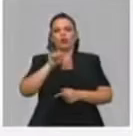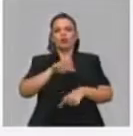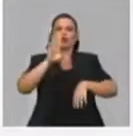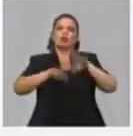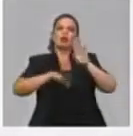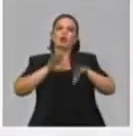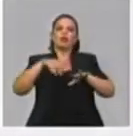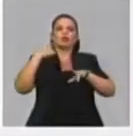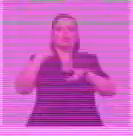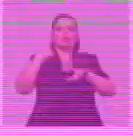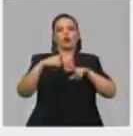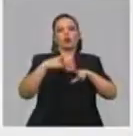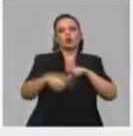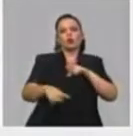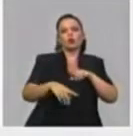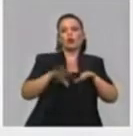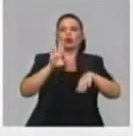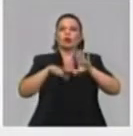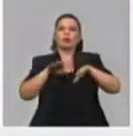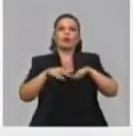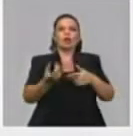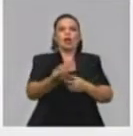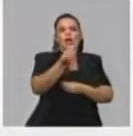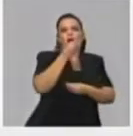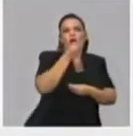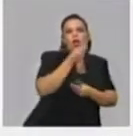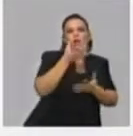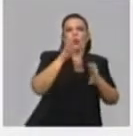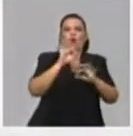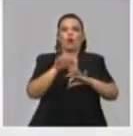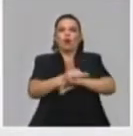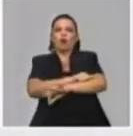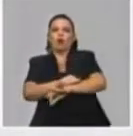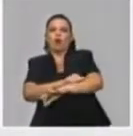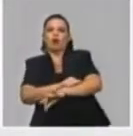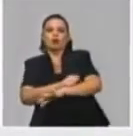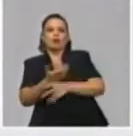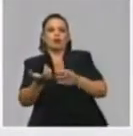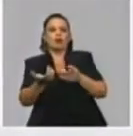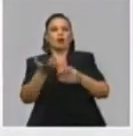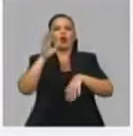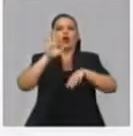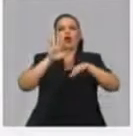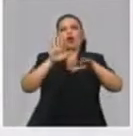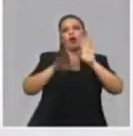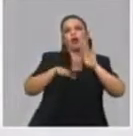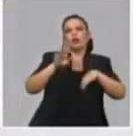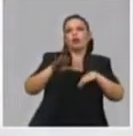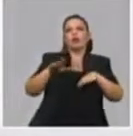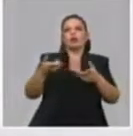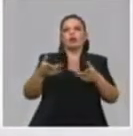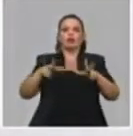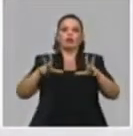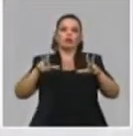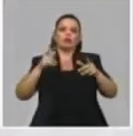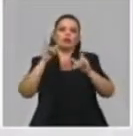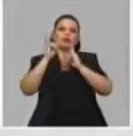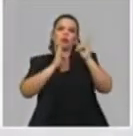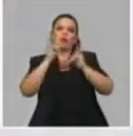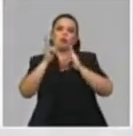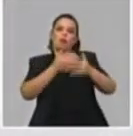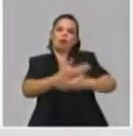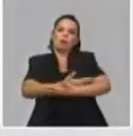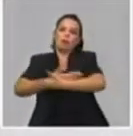primera necesidad. Hay módulos de alimentos, hay módulos de aseo, hay módulos más especializados. Tenemos un módulo de hoy en estos momentos que tiene culero, que tiene tripa, o